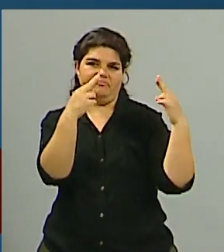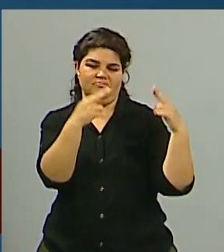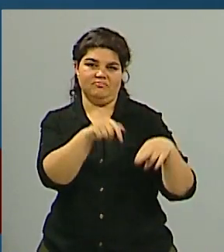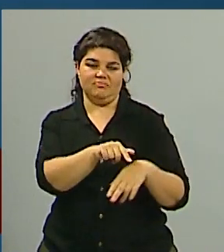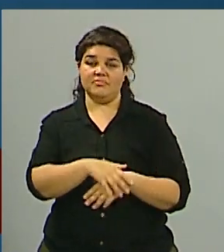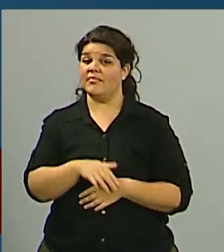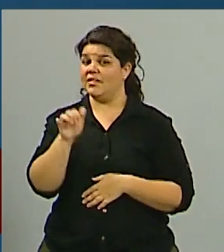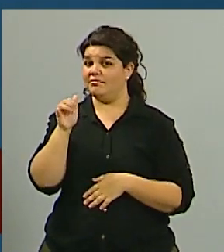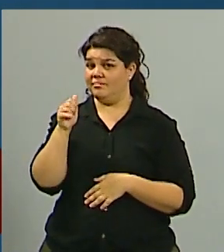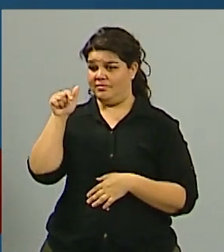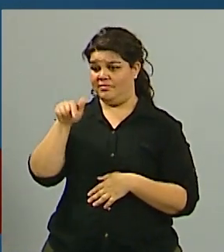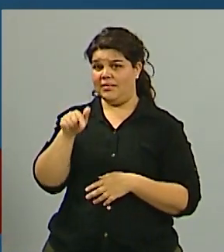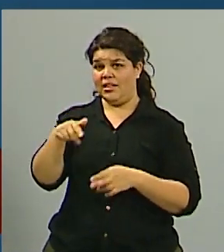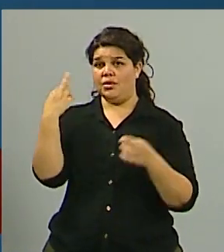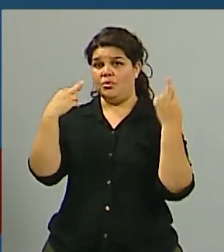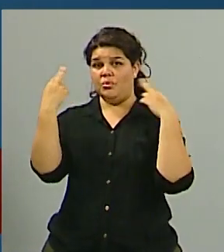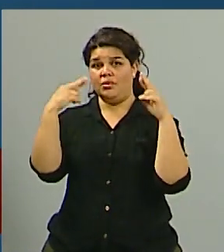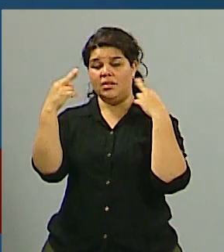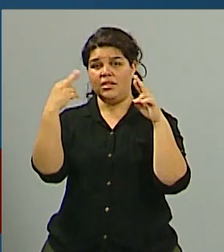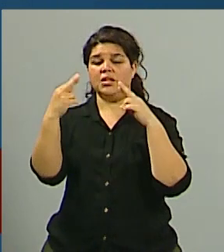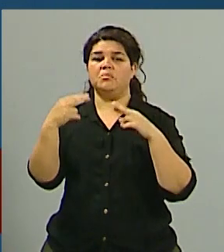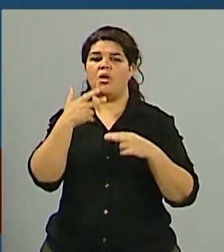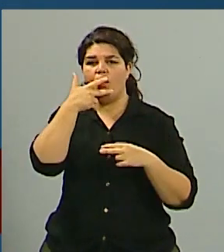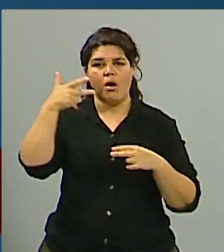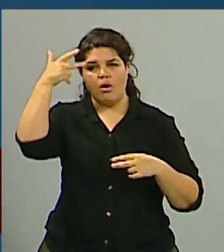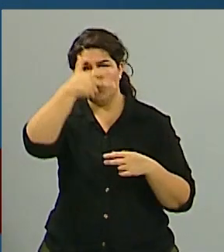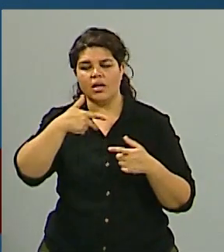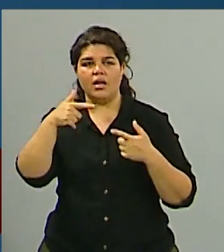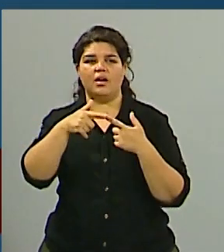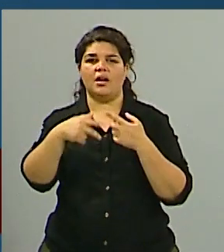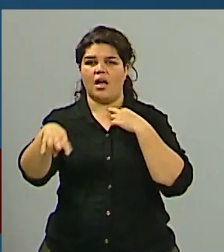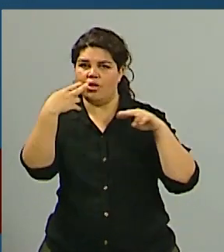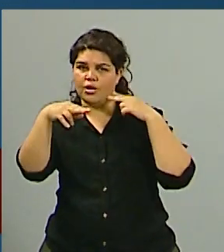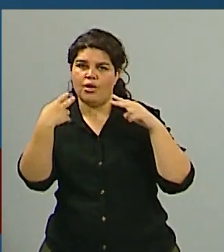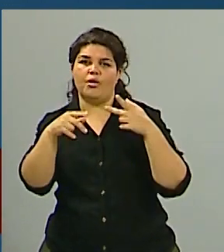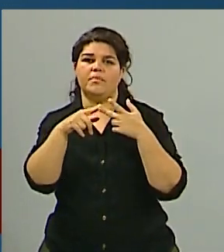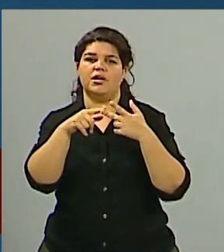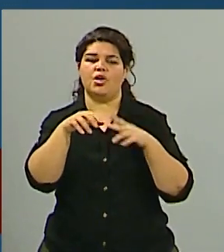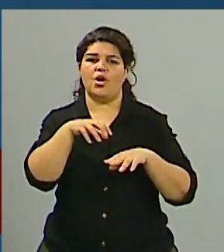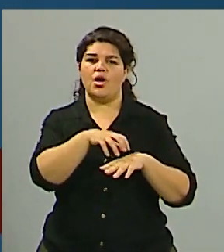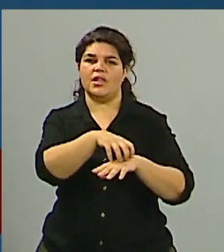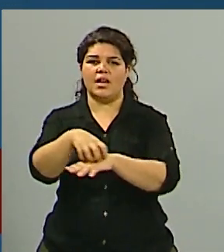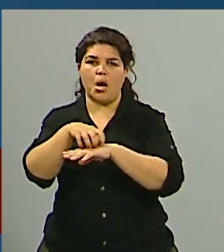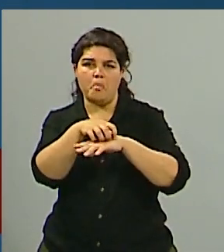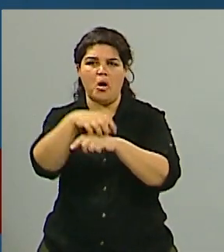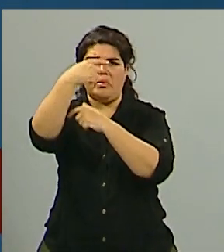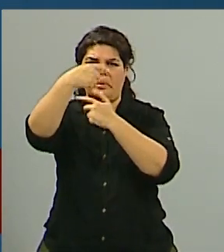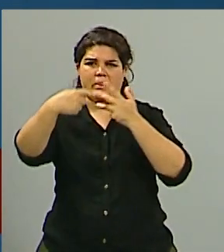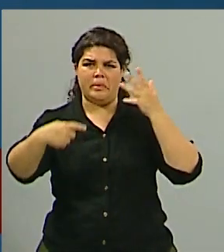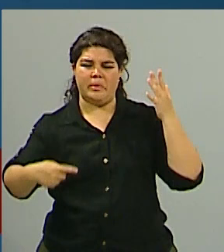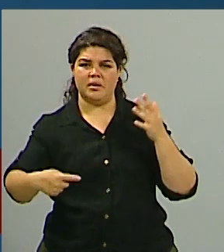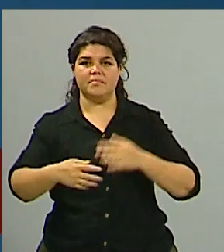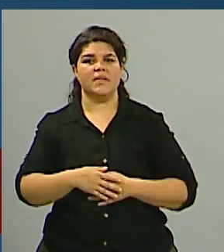es decir hoteleros gastronómicos transportistas han visto casi